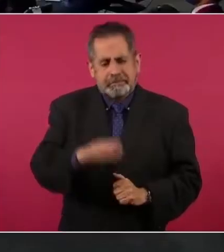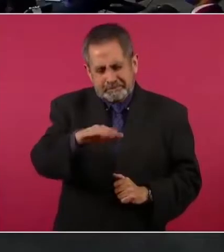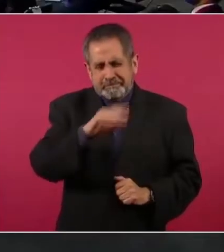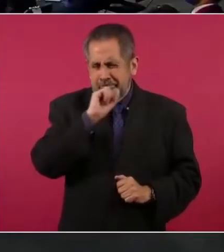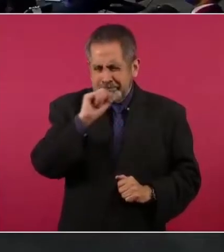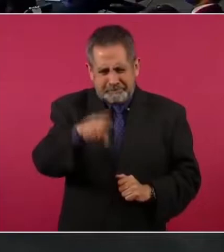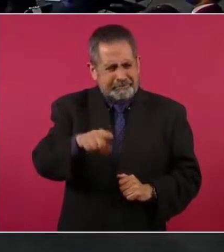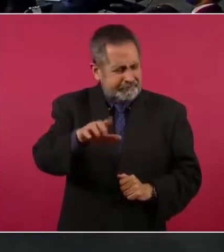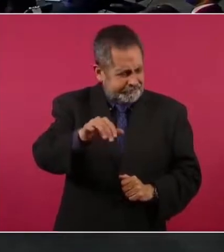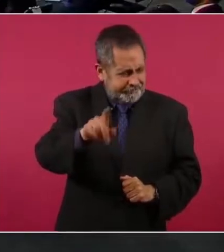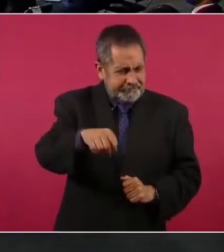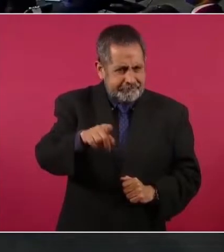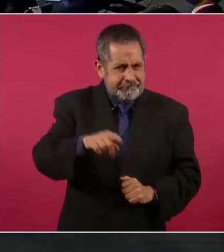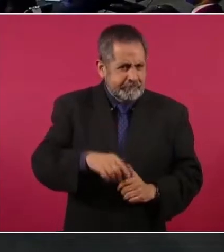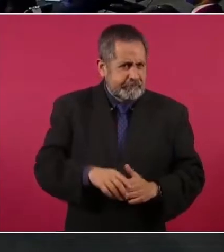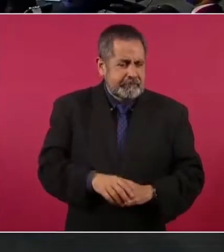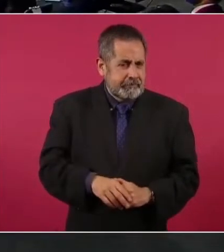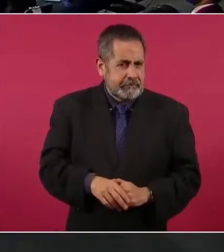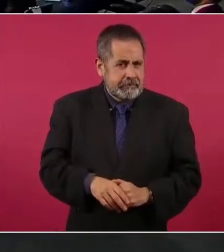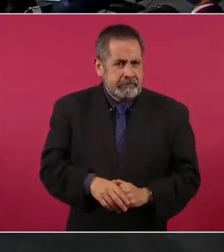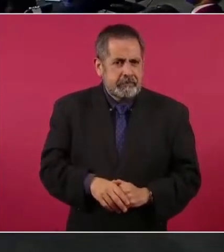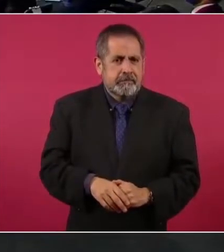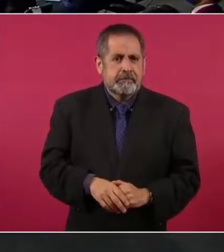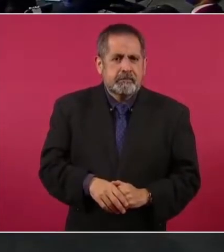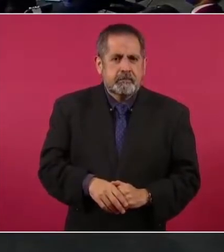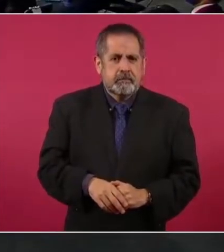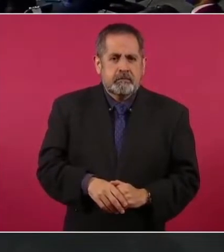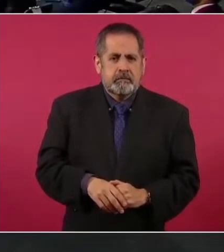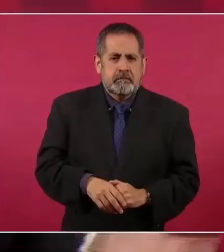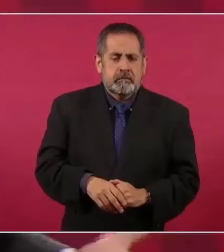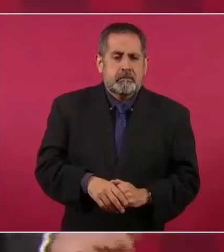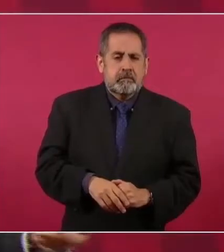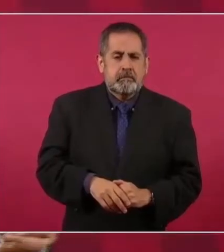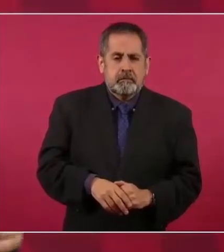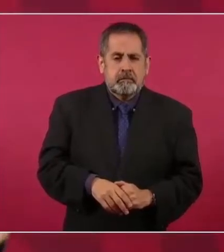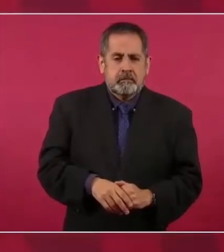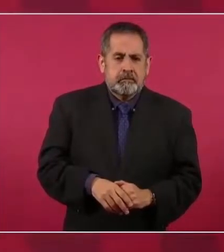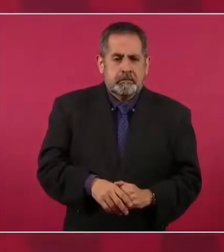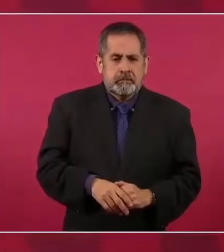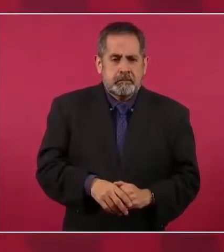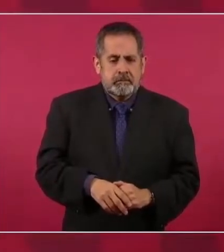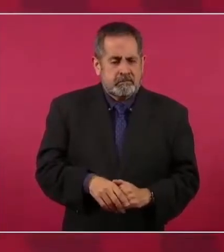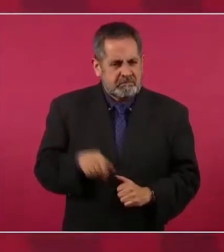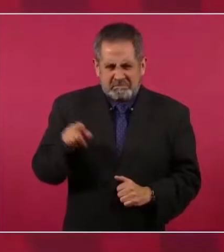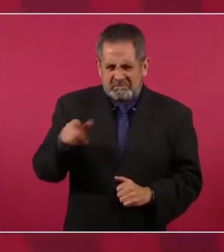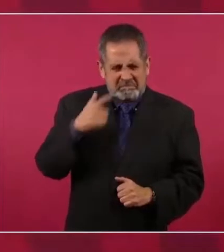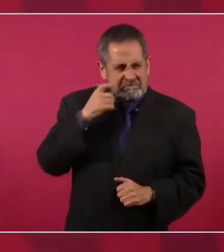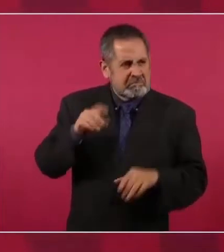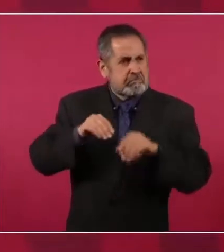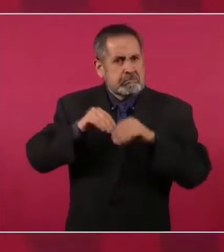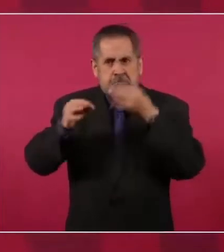sí, porque ha sido muy difundido.